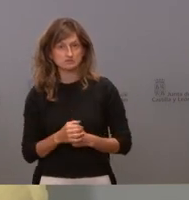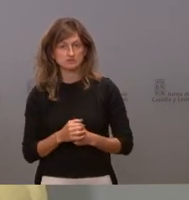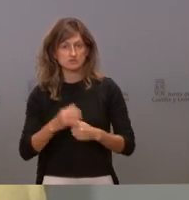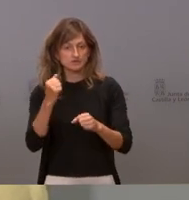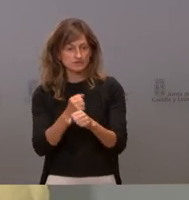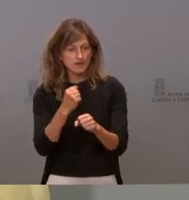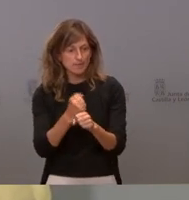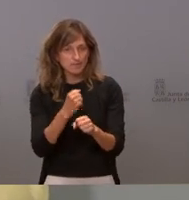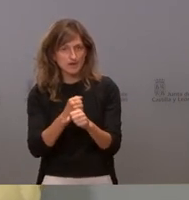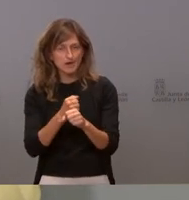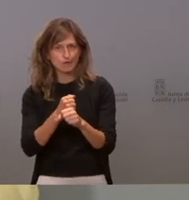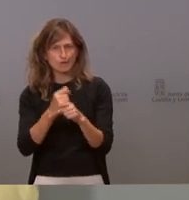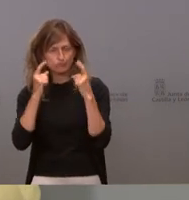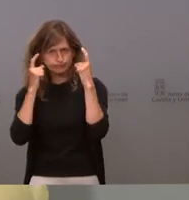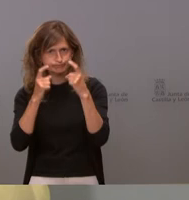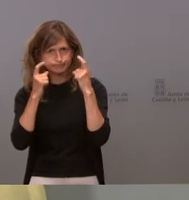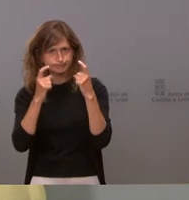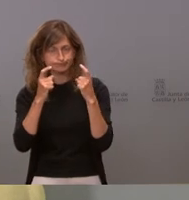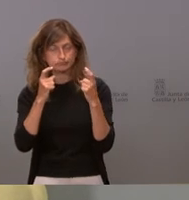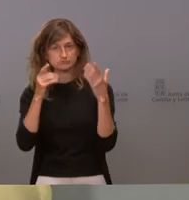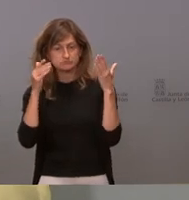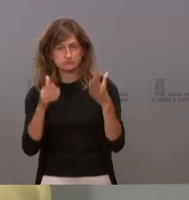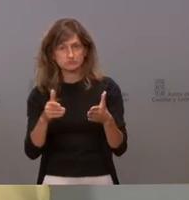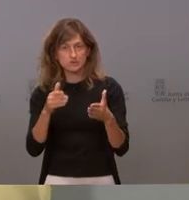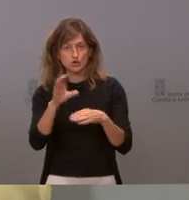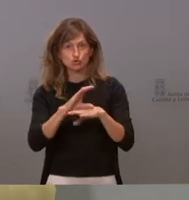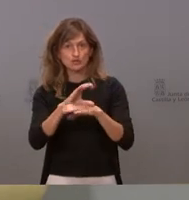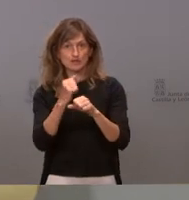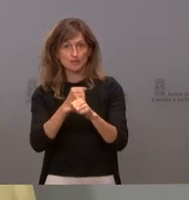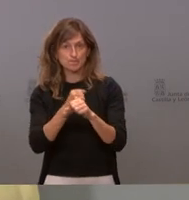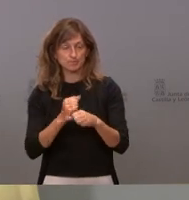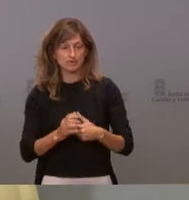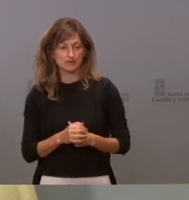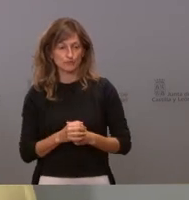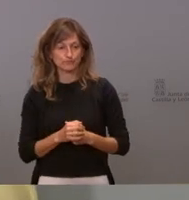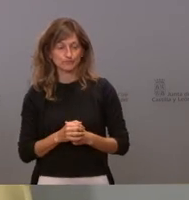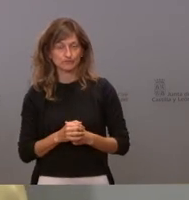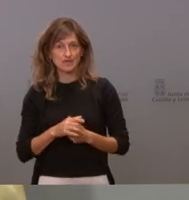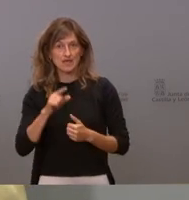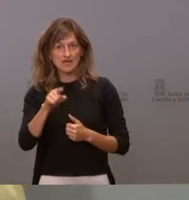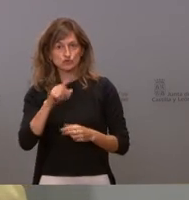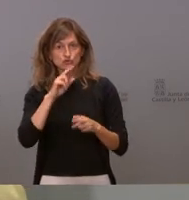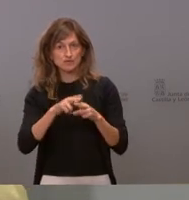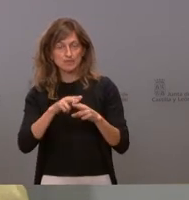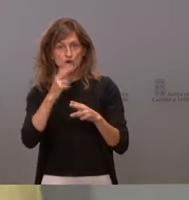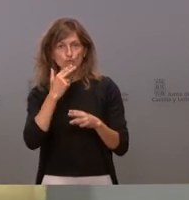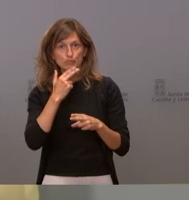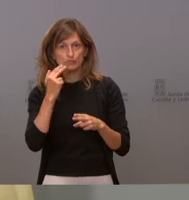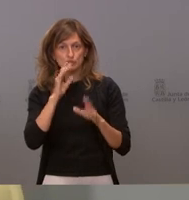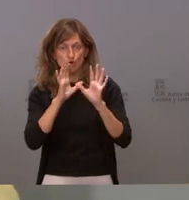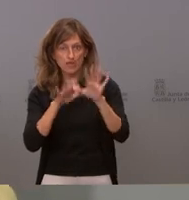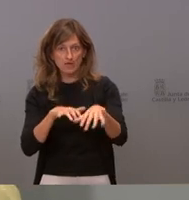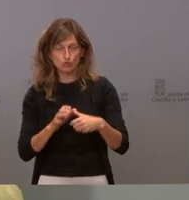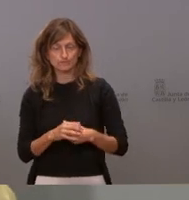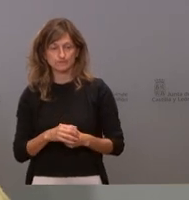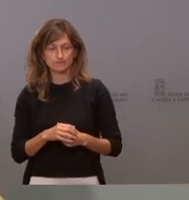trabajo a la entrega y a la dedicación de la Consejería de Empleo eso sí es compromiso con León eso sí